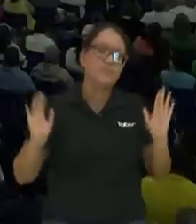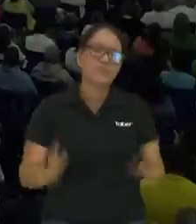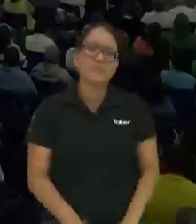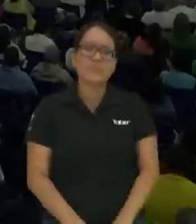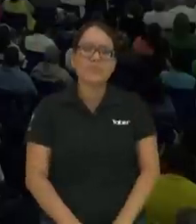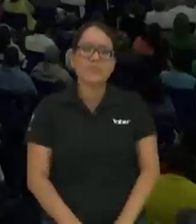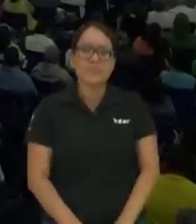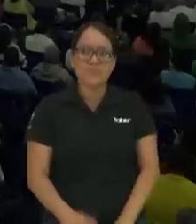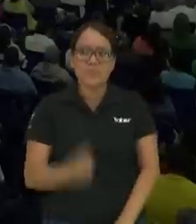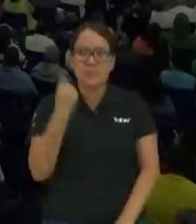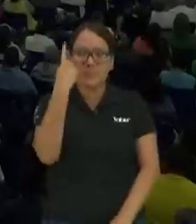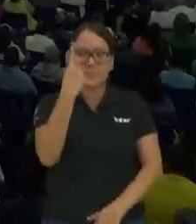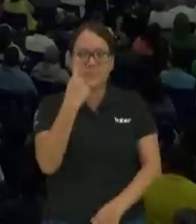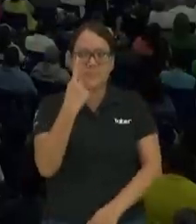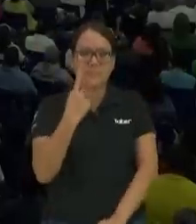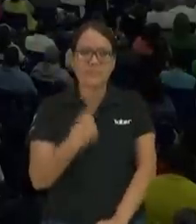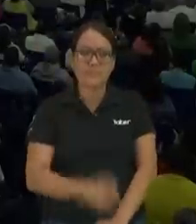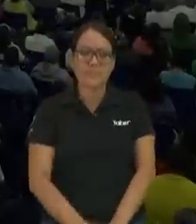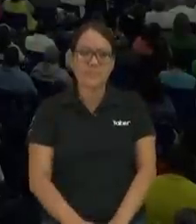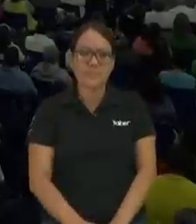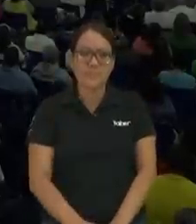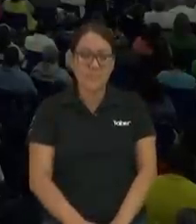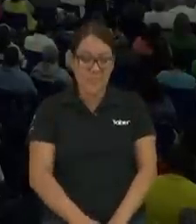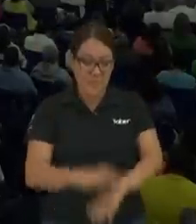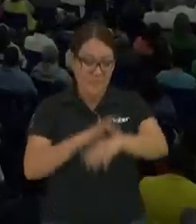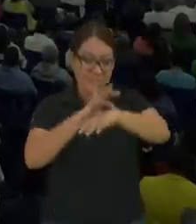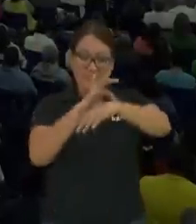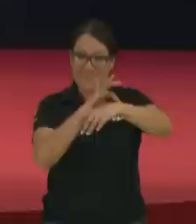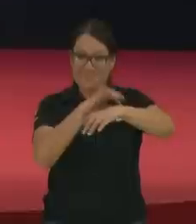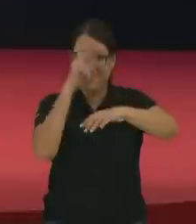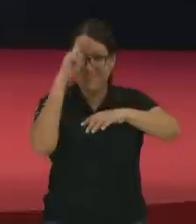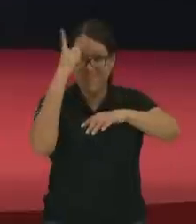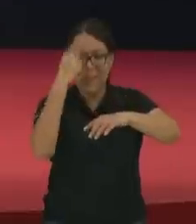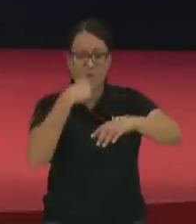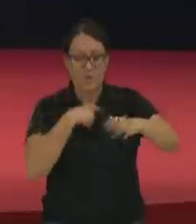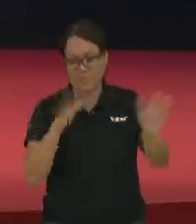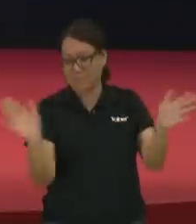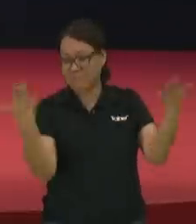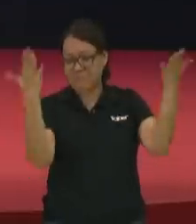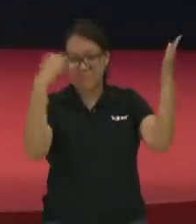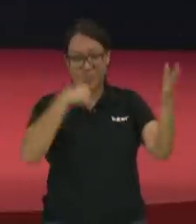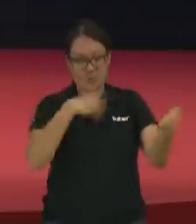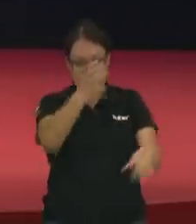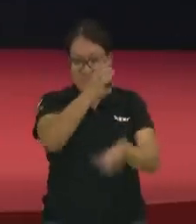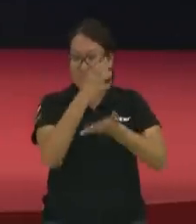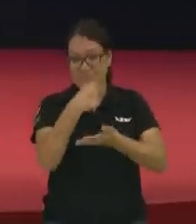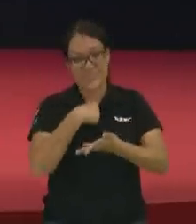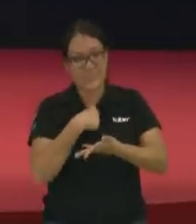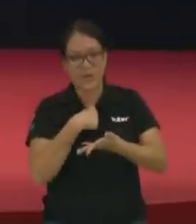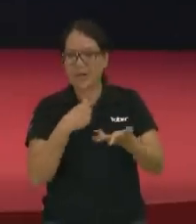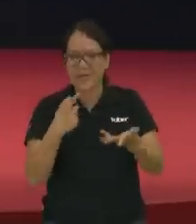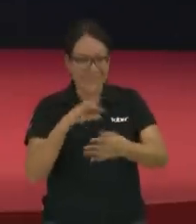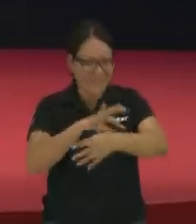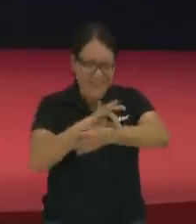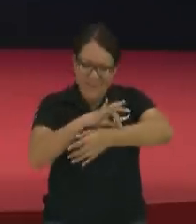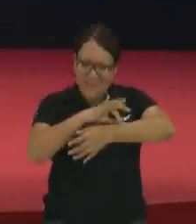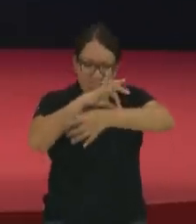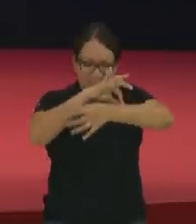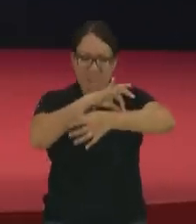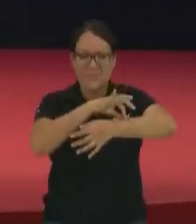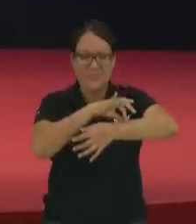Pero ¿me entiende lo que le digo? No, en la carne, usted quiere el reconocimiento, usted quiere esto. No, en la carne.